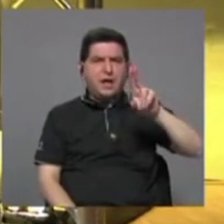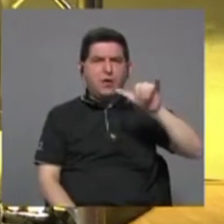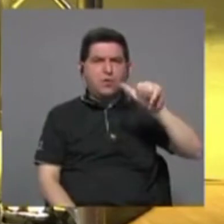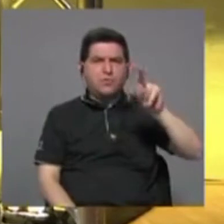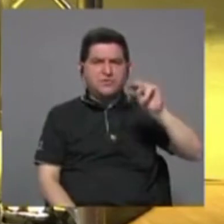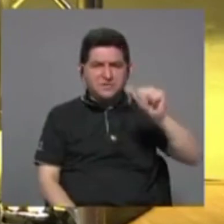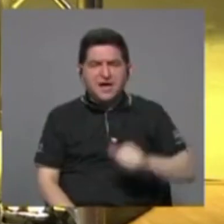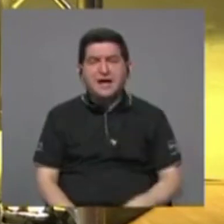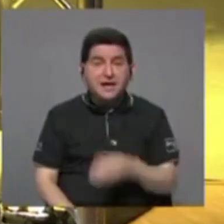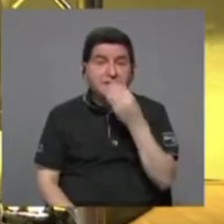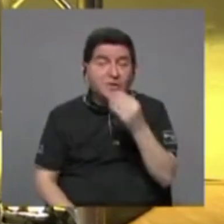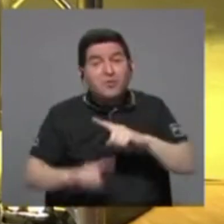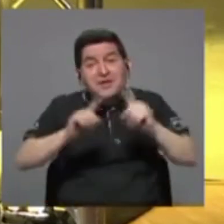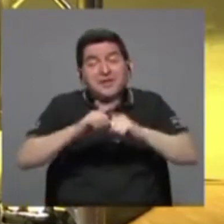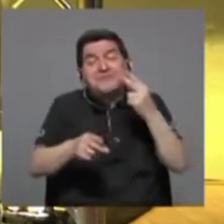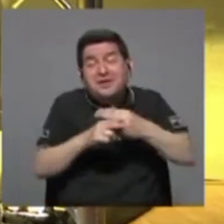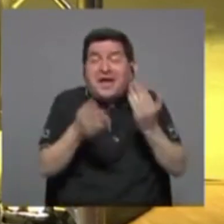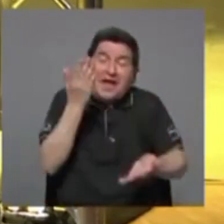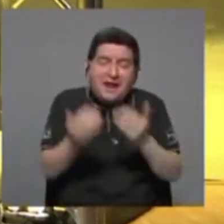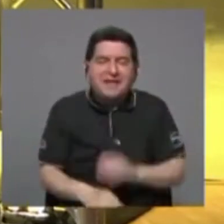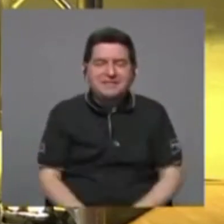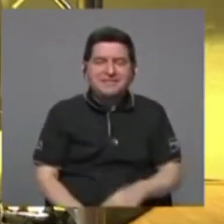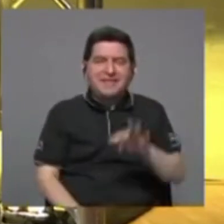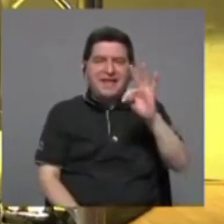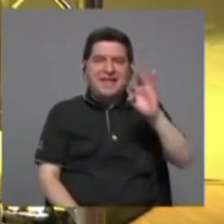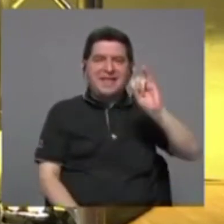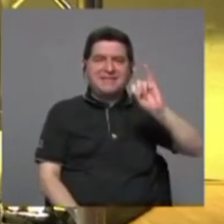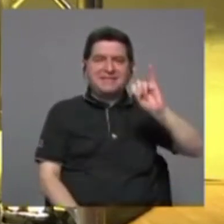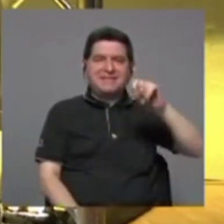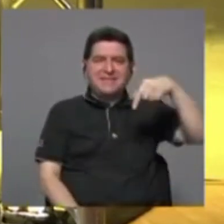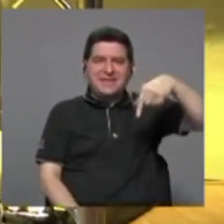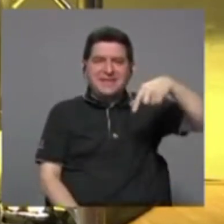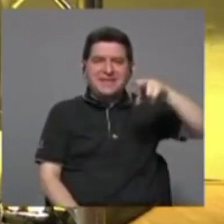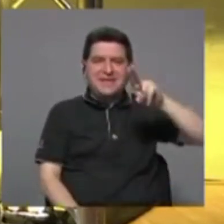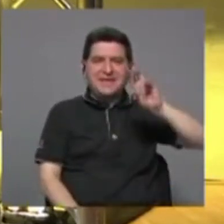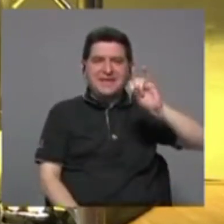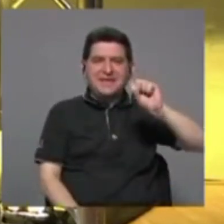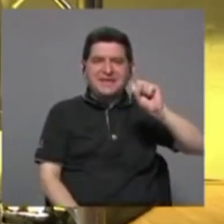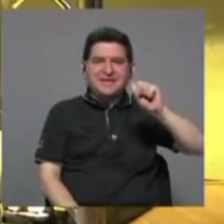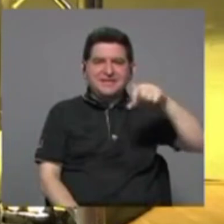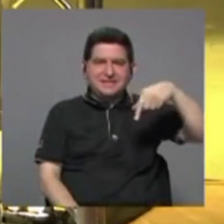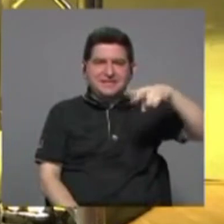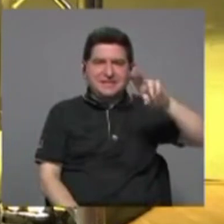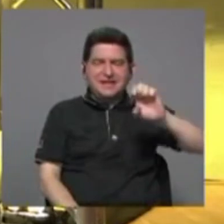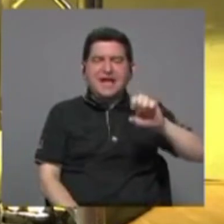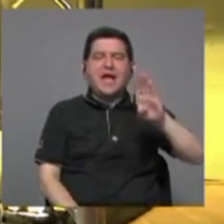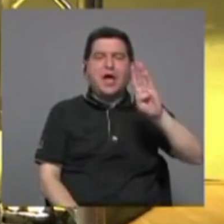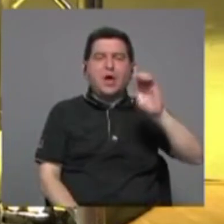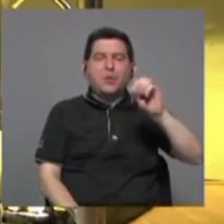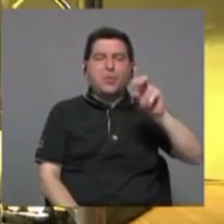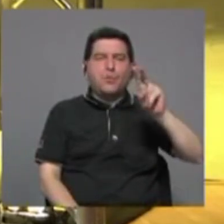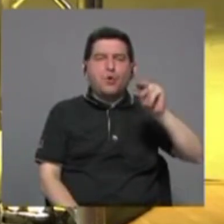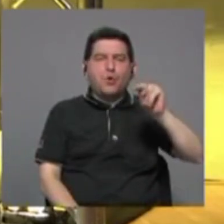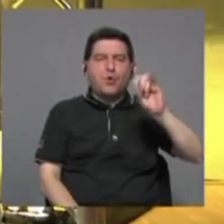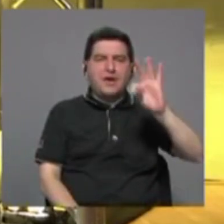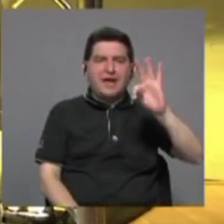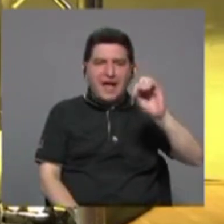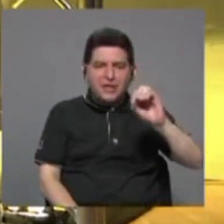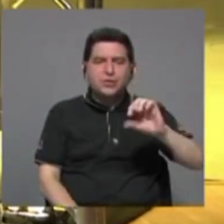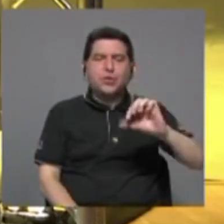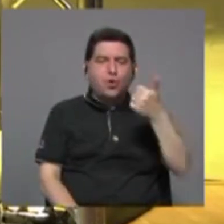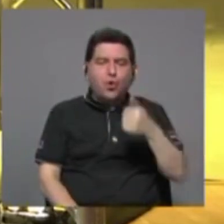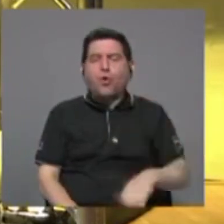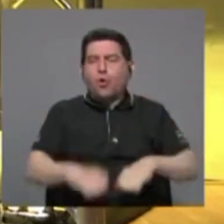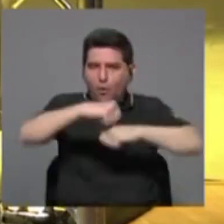con nombres distintos, estoy seguro, tiquisque y boniato y todos estos otros tubérculos